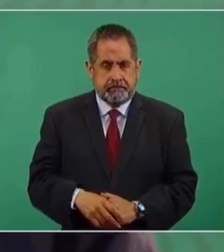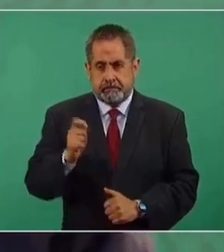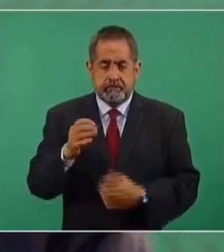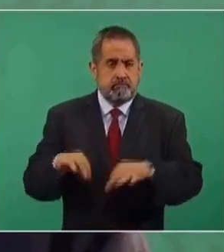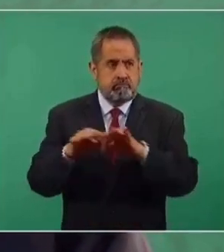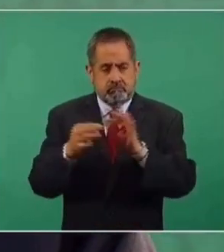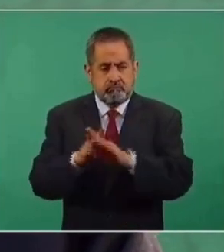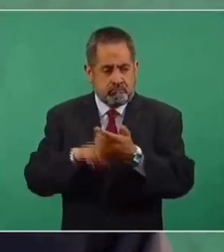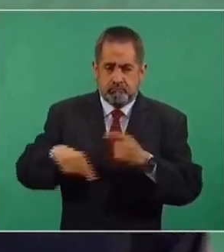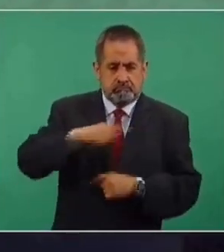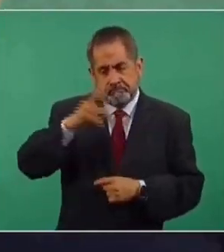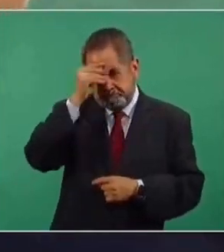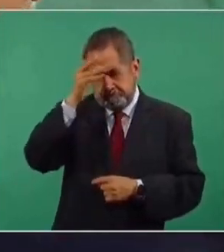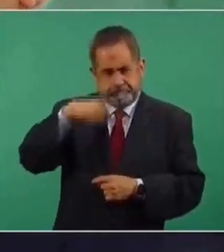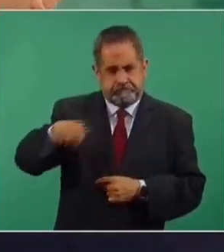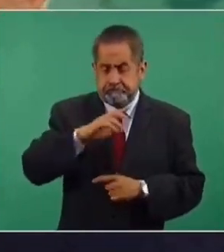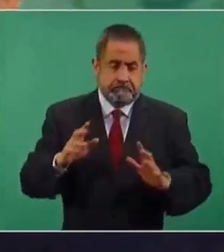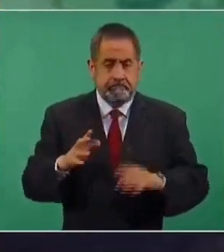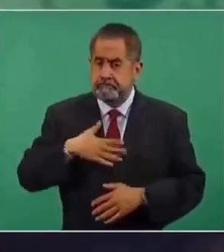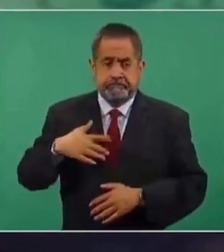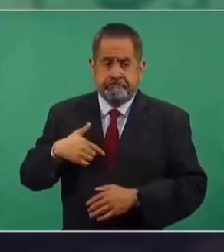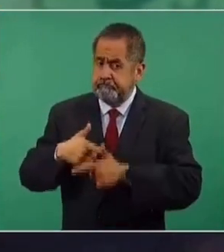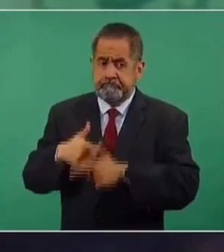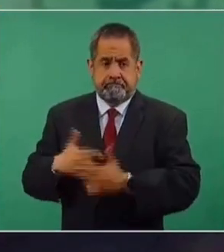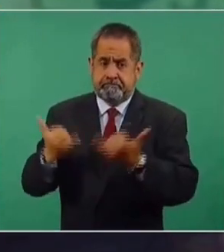Y vale más que se vayan acostumbrándonos, porque nosotros somos muy perseverantes.